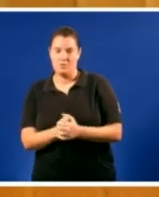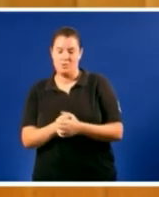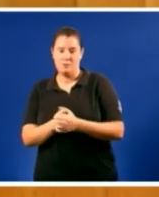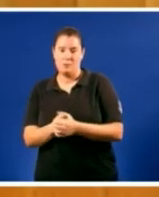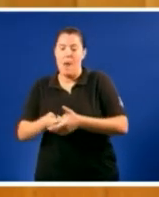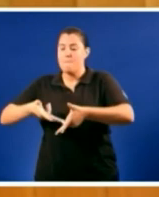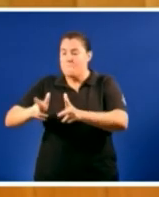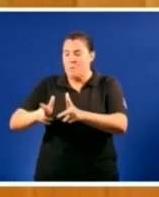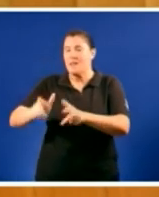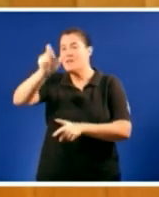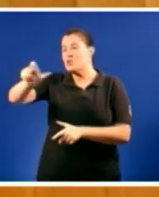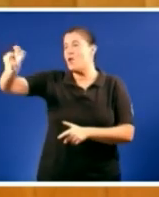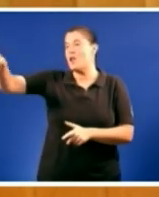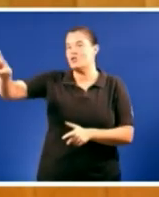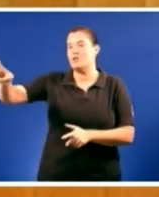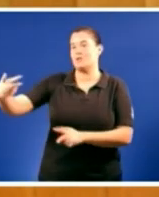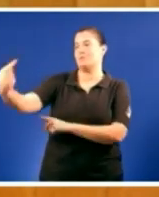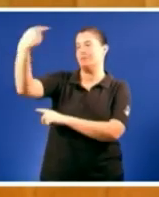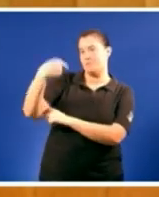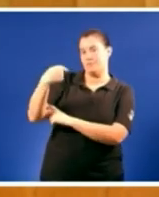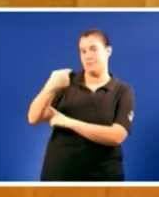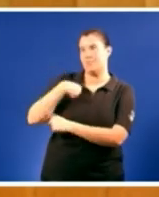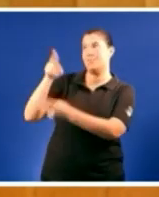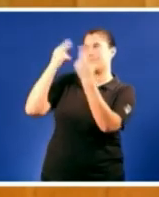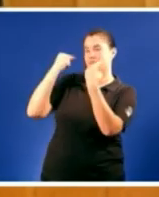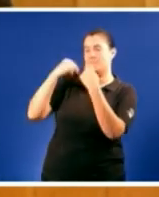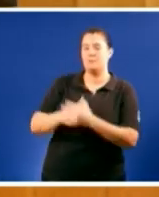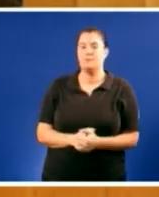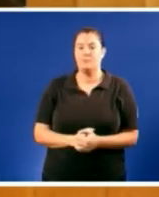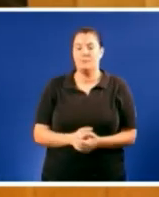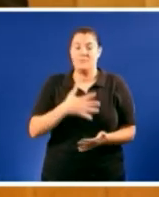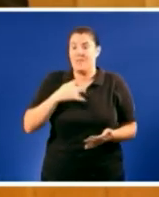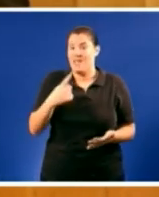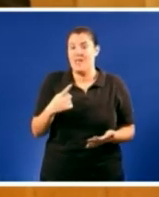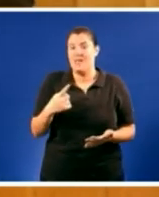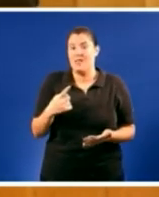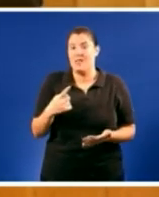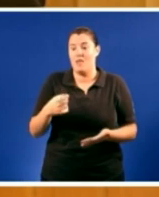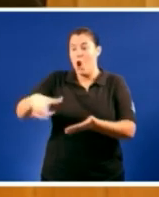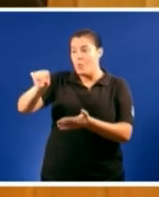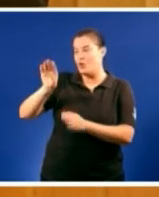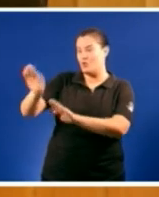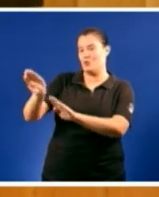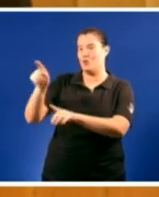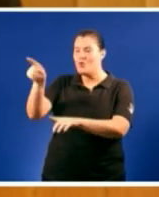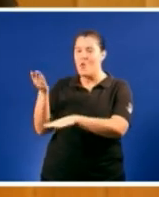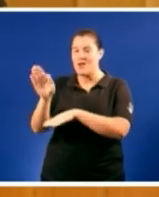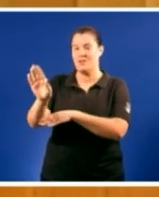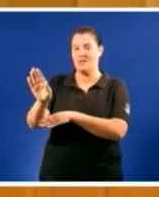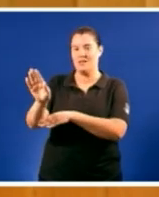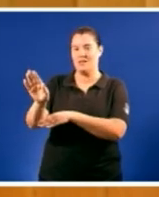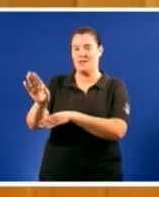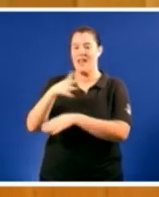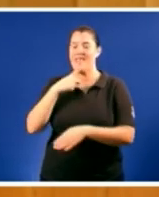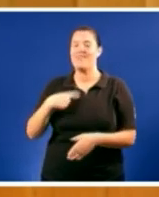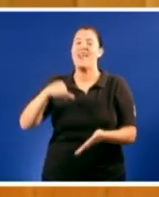que outros decidan por nós en definitiva a opción que vostede representa a centralización